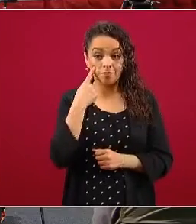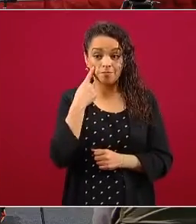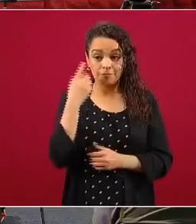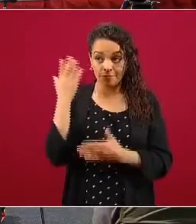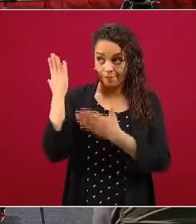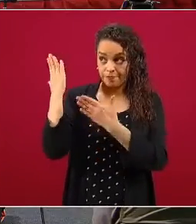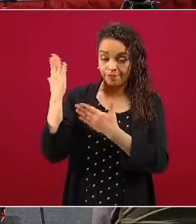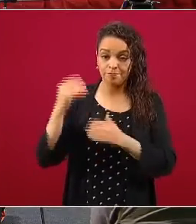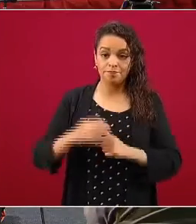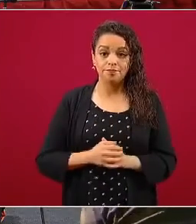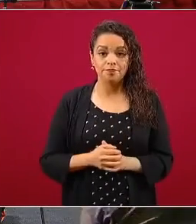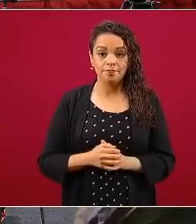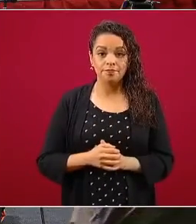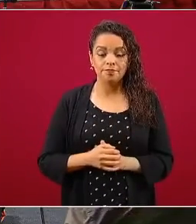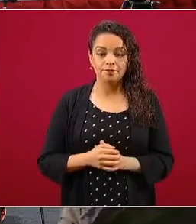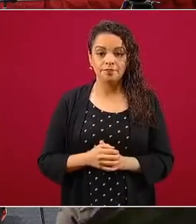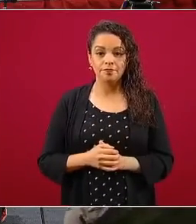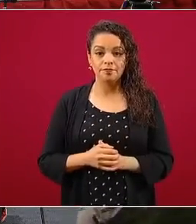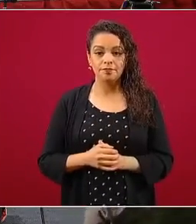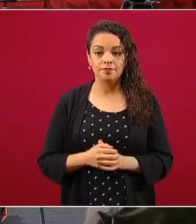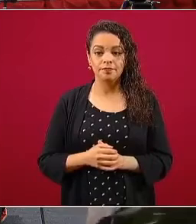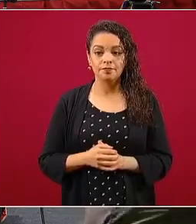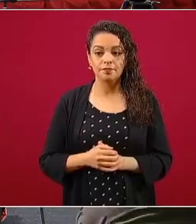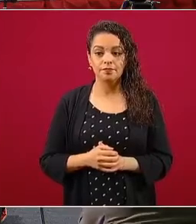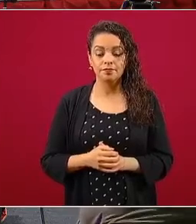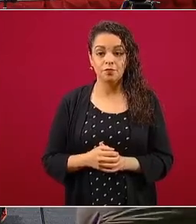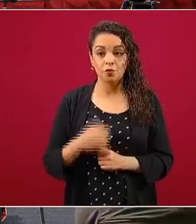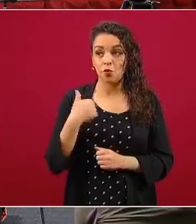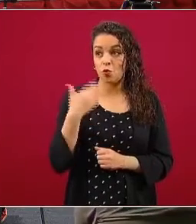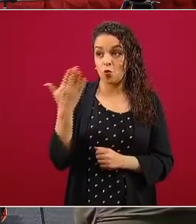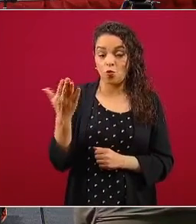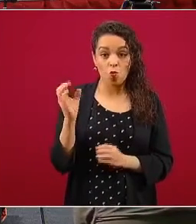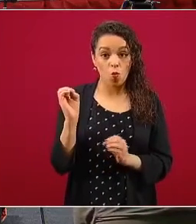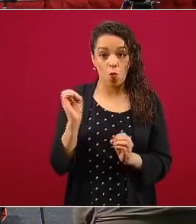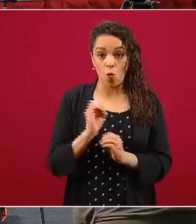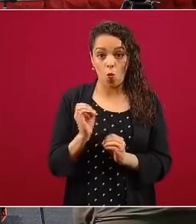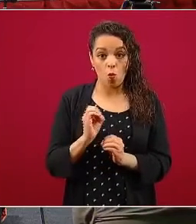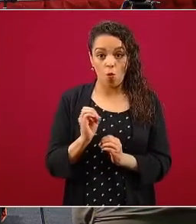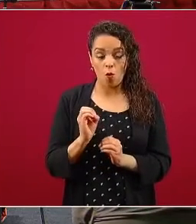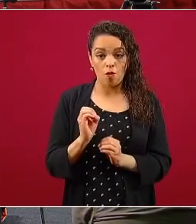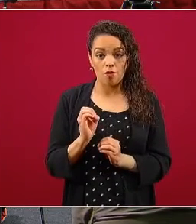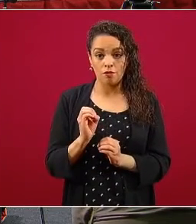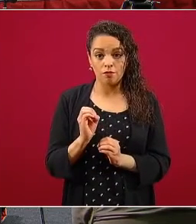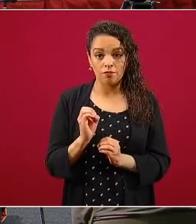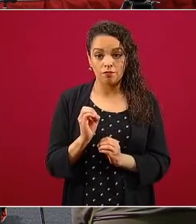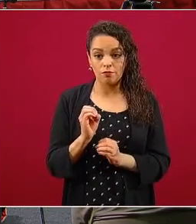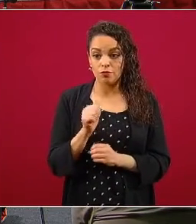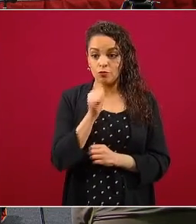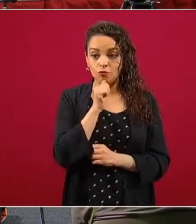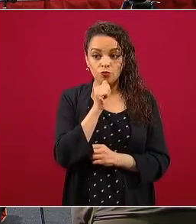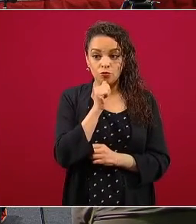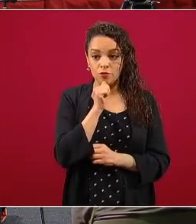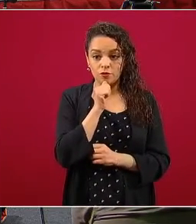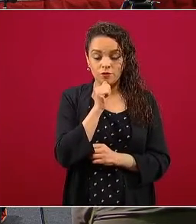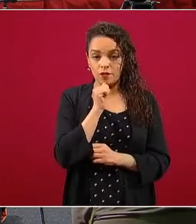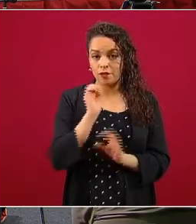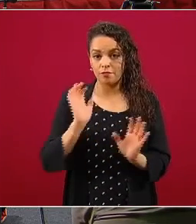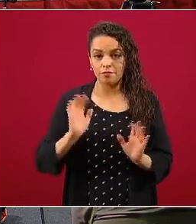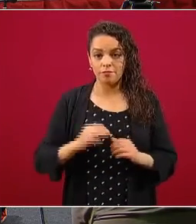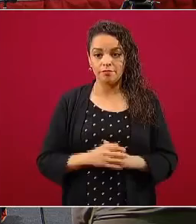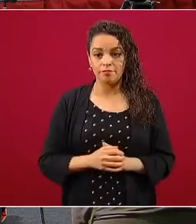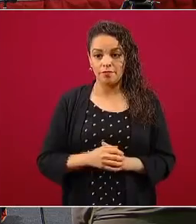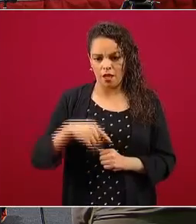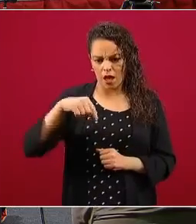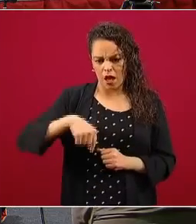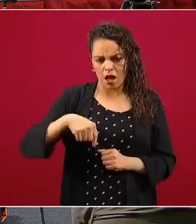Entonces, más tarde, sin que yo se lo pidiera, nada más como aquí se